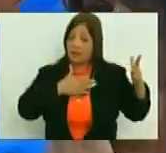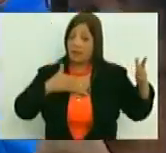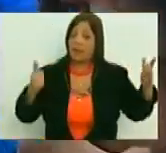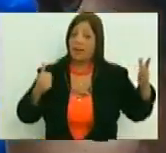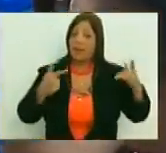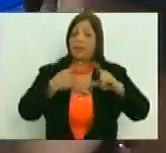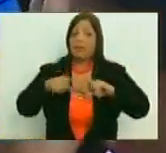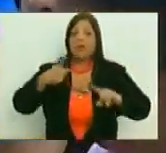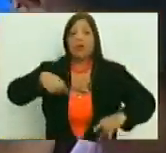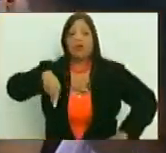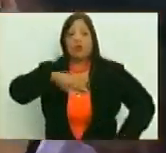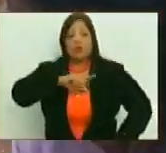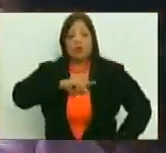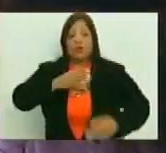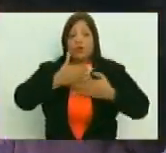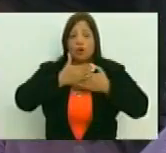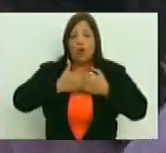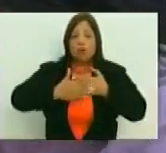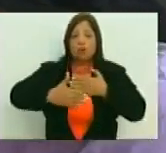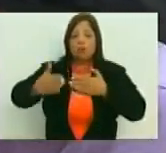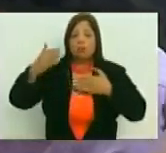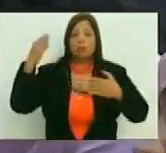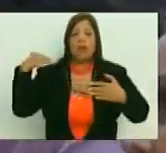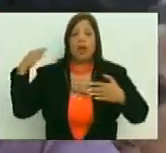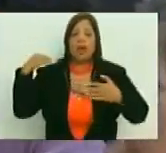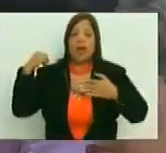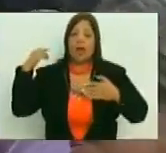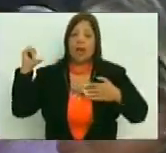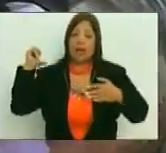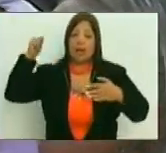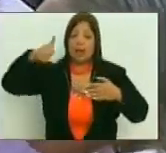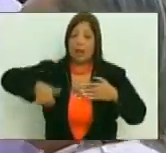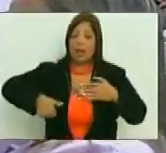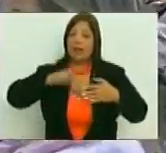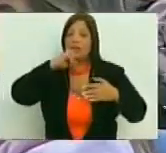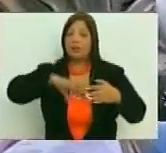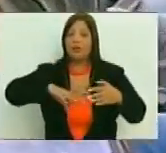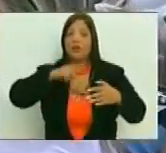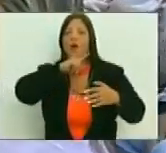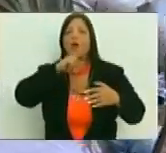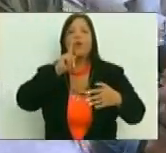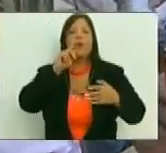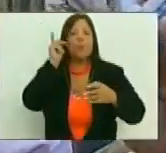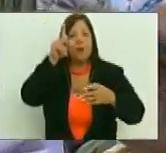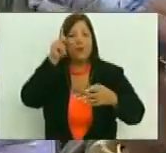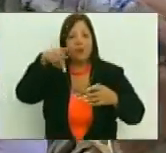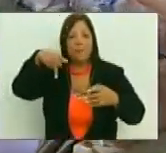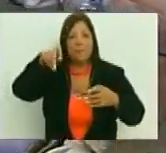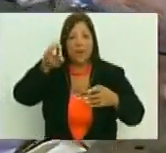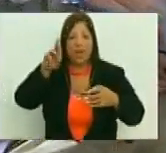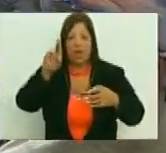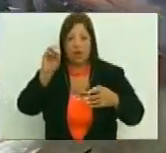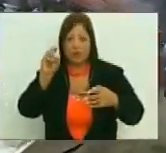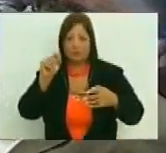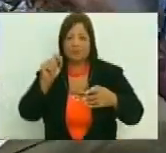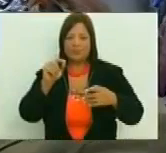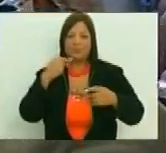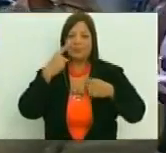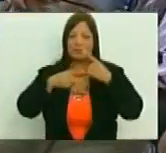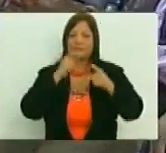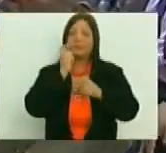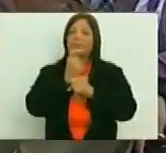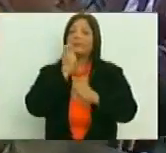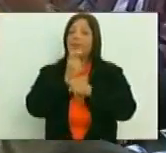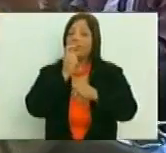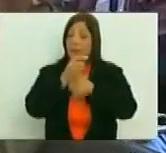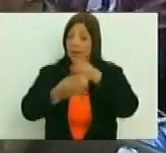Nosotros tenemos una larga historia y aquí Pedro Calzadilla señaló algunas de las tareas que